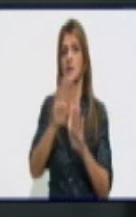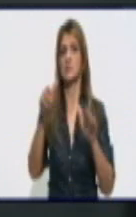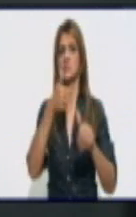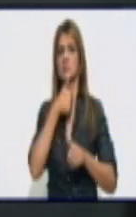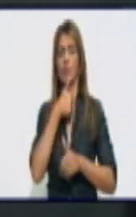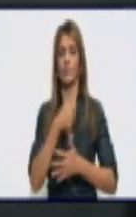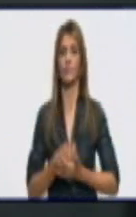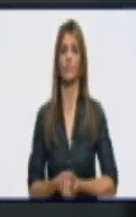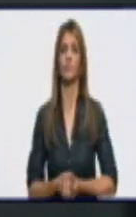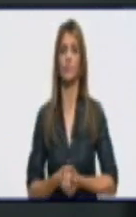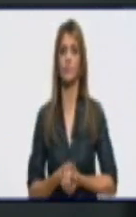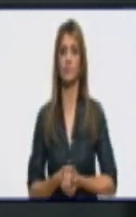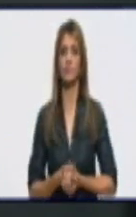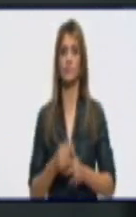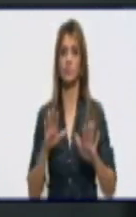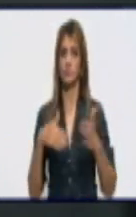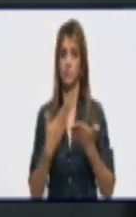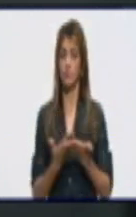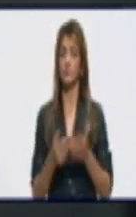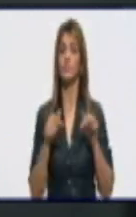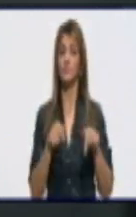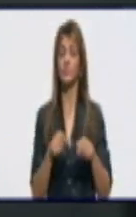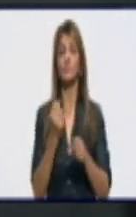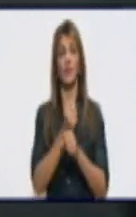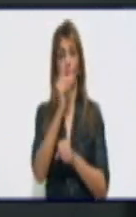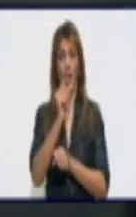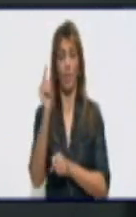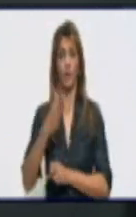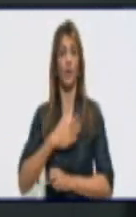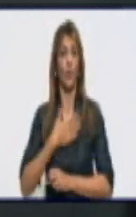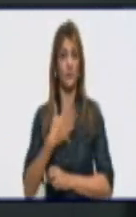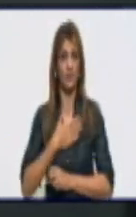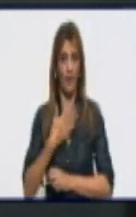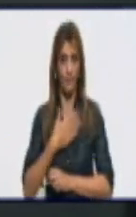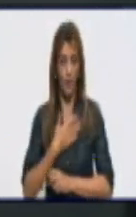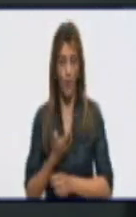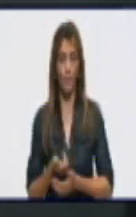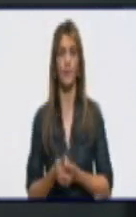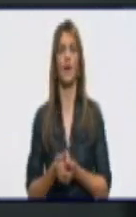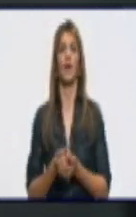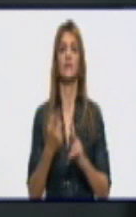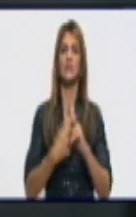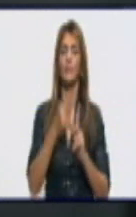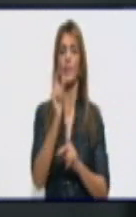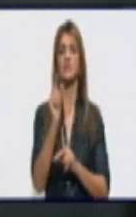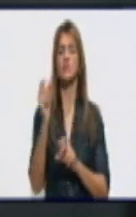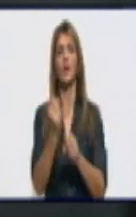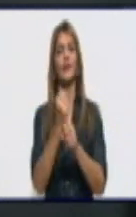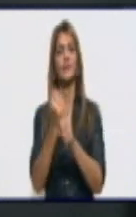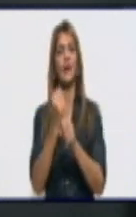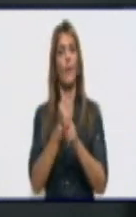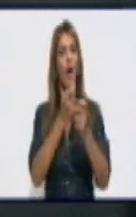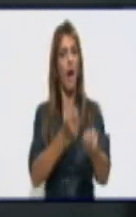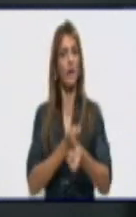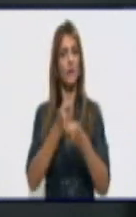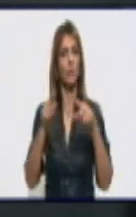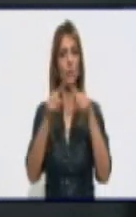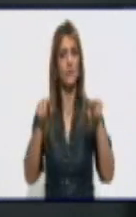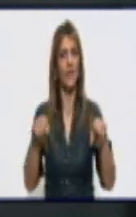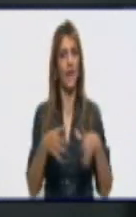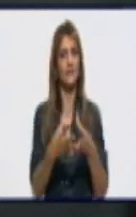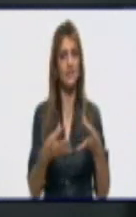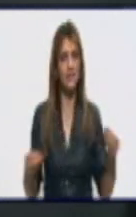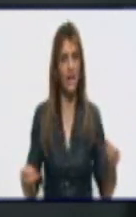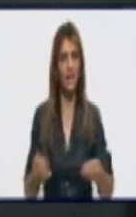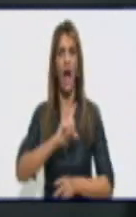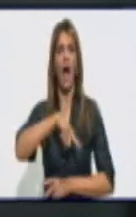los sectores no estatales, de los cuentas propias, usufructuarios de tierra, artistas, entre otros